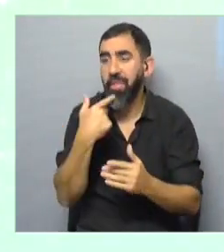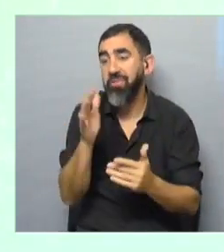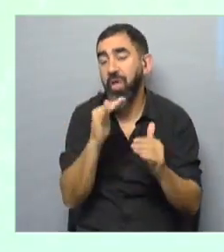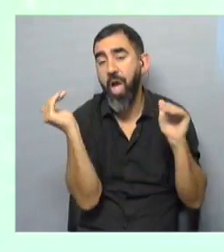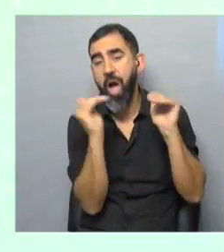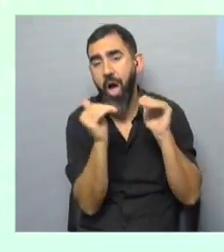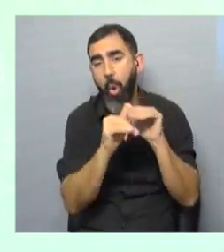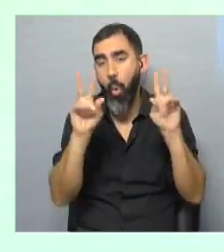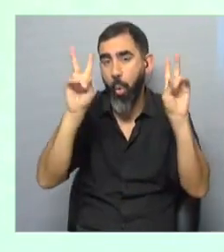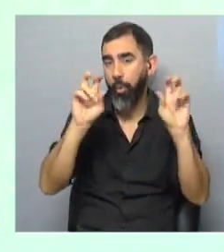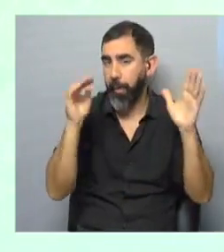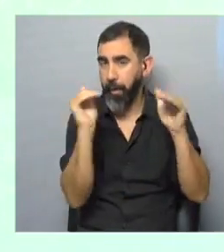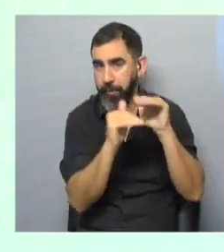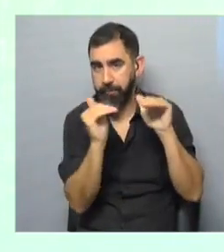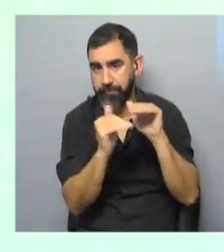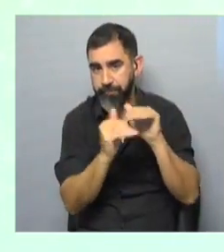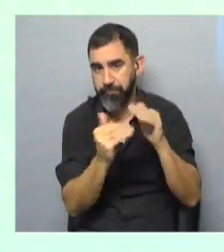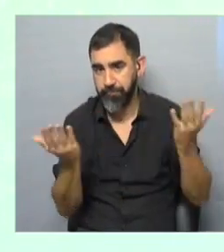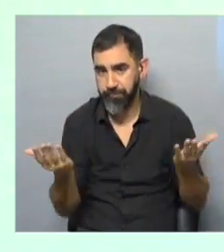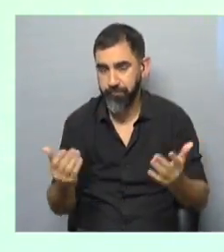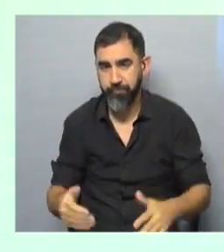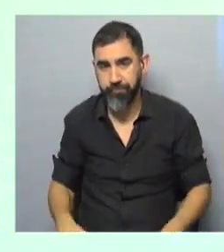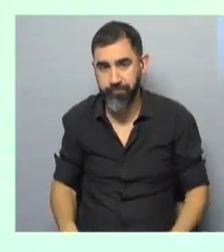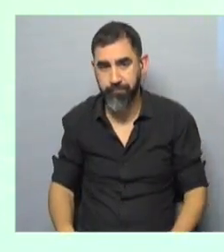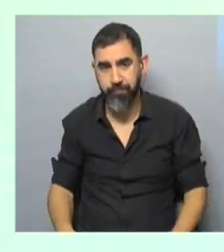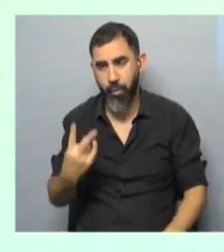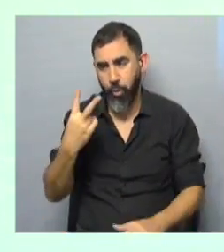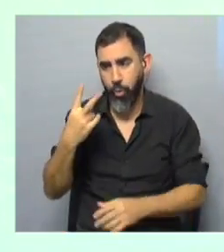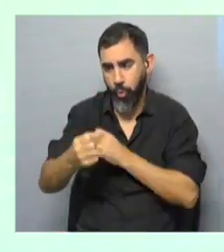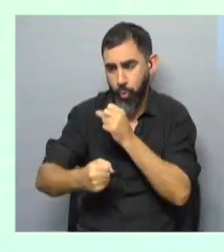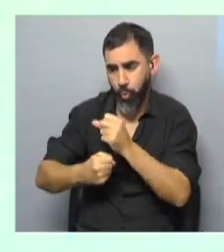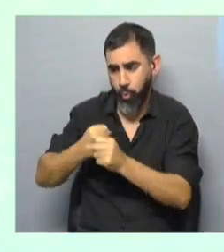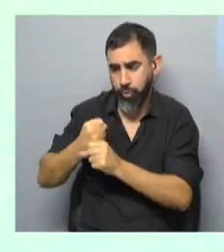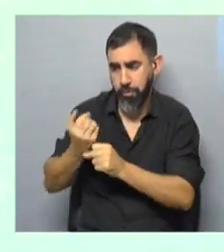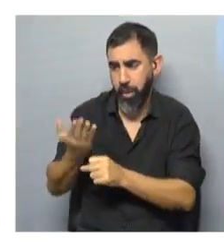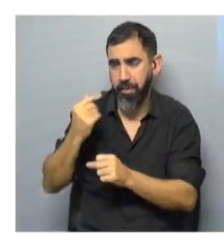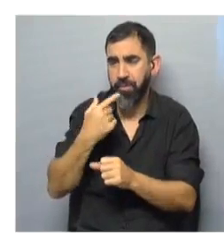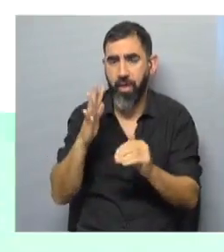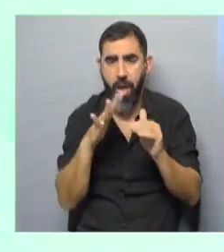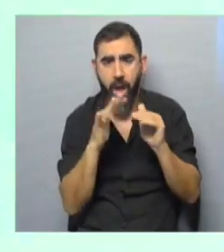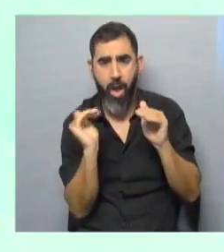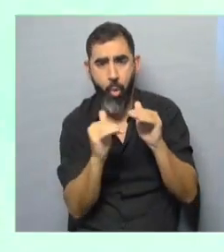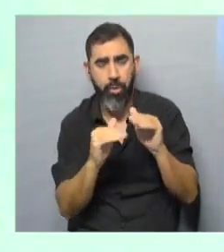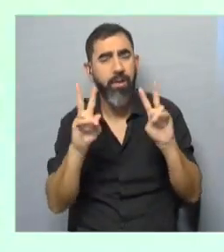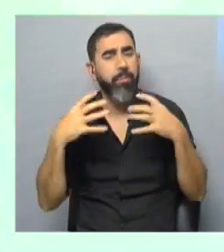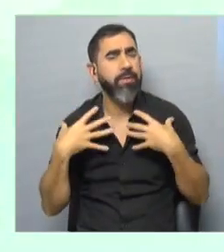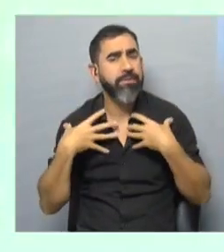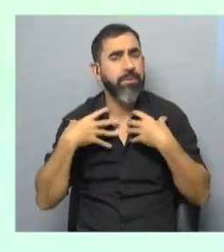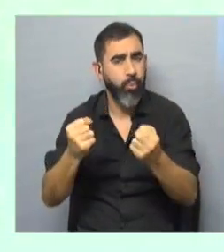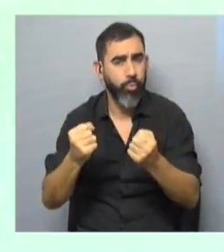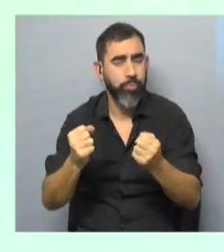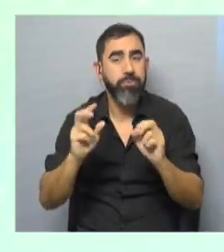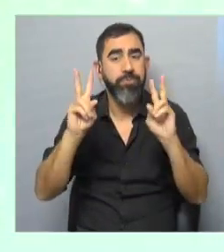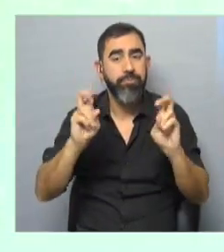entre comillas, es decir, que durante los dos años precedentes. En el caso de la salud y en el caso